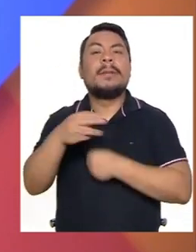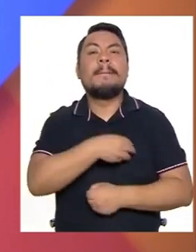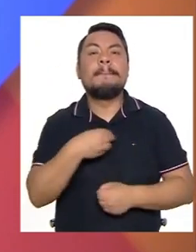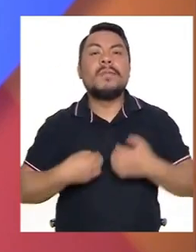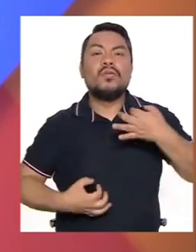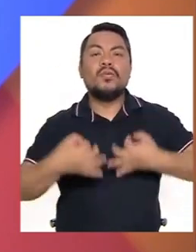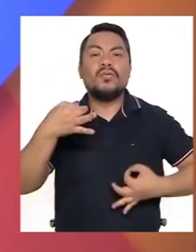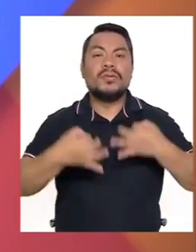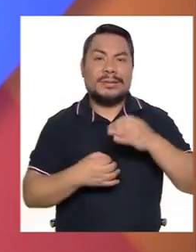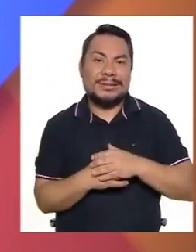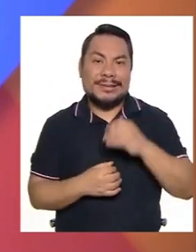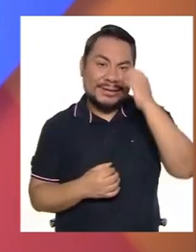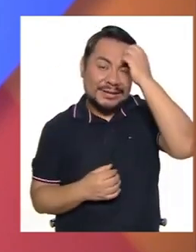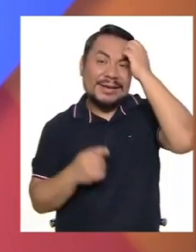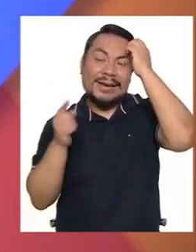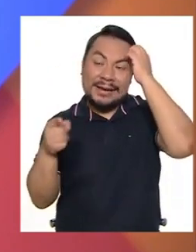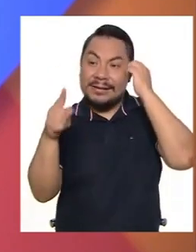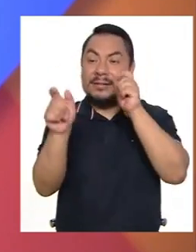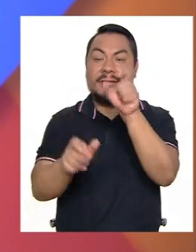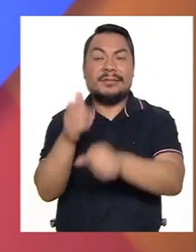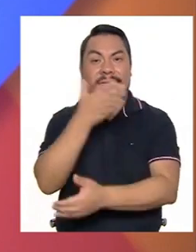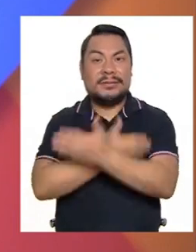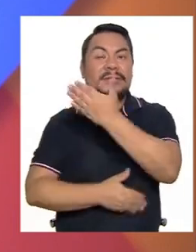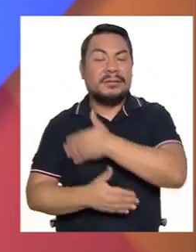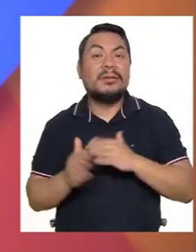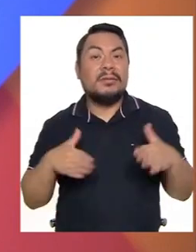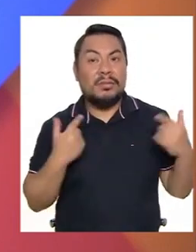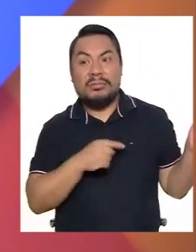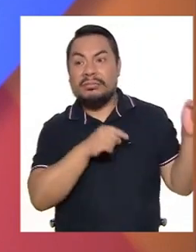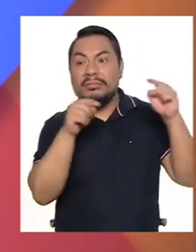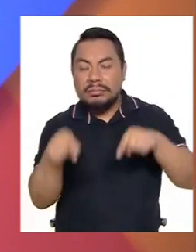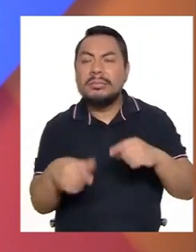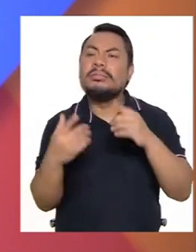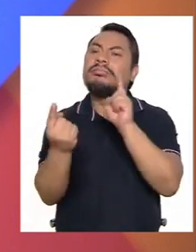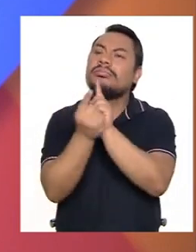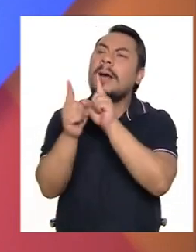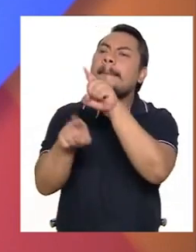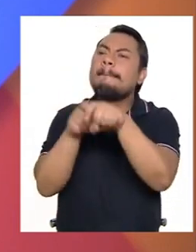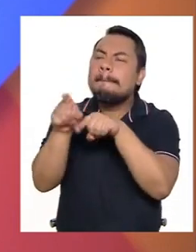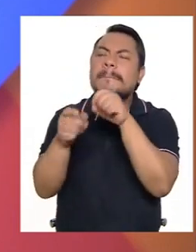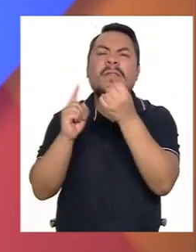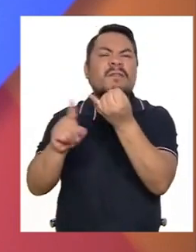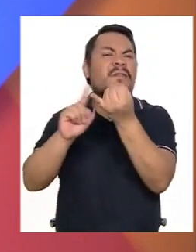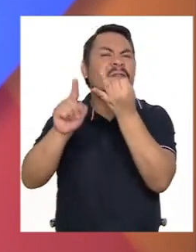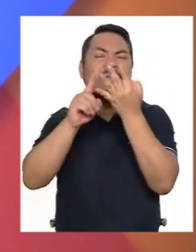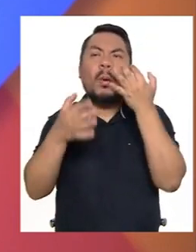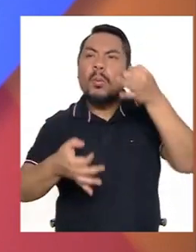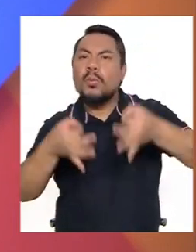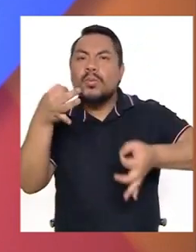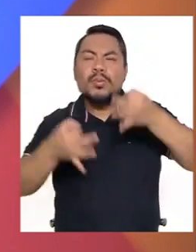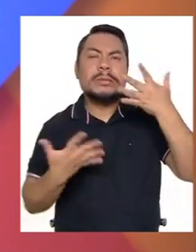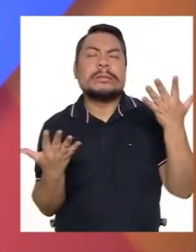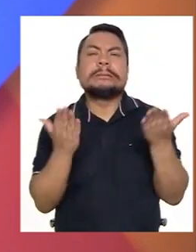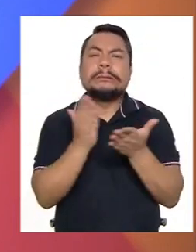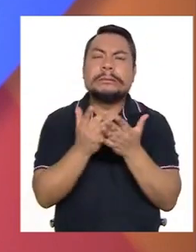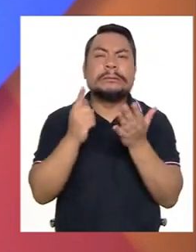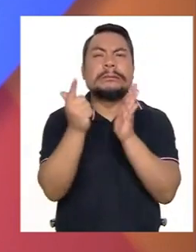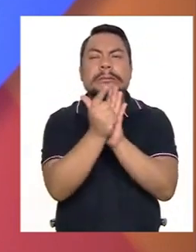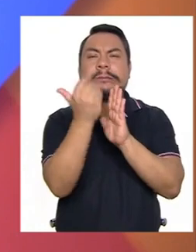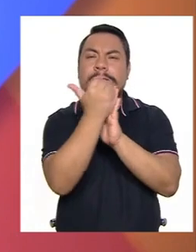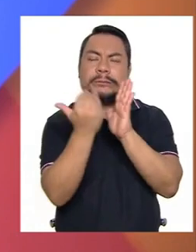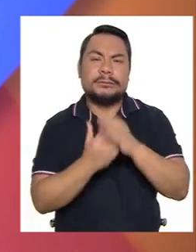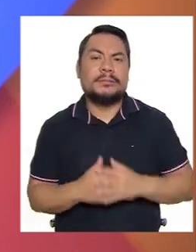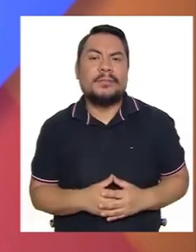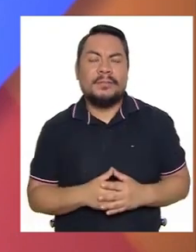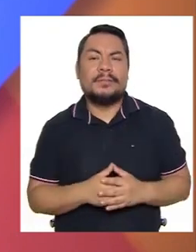Justicia, donde las personas con discapacidad pueden hacer, digamos, consultas de tipo jurídico mucho más específicos que